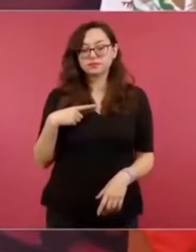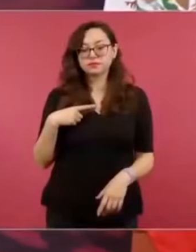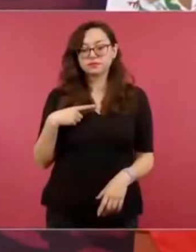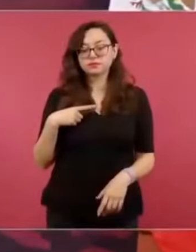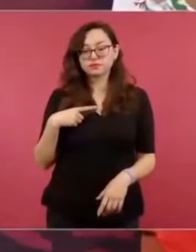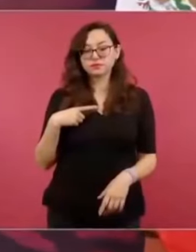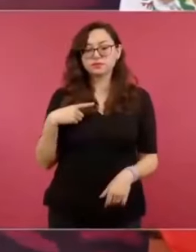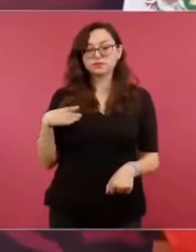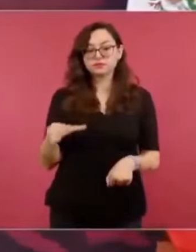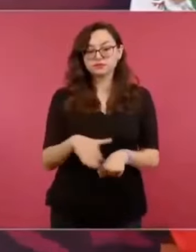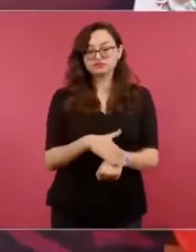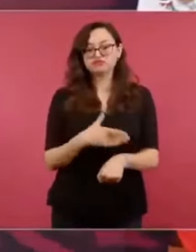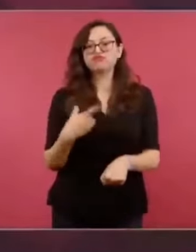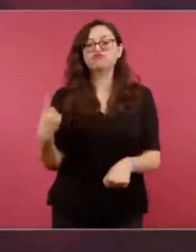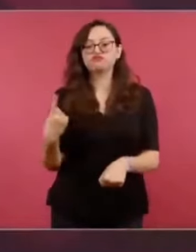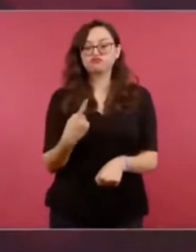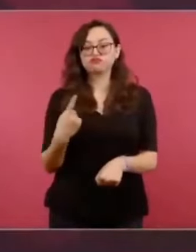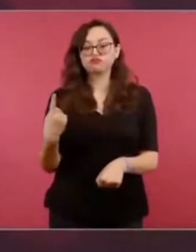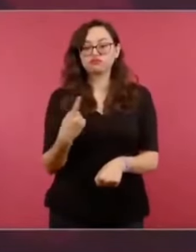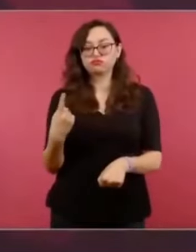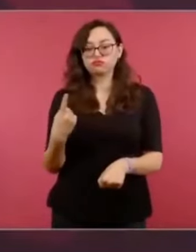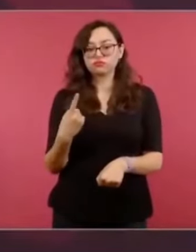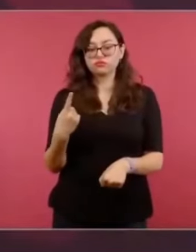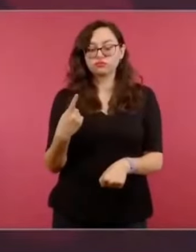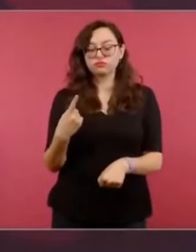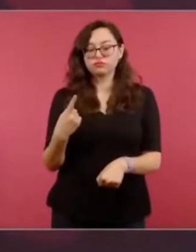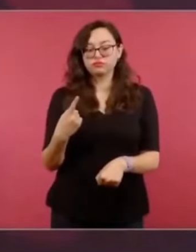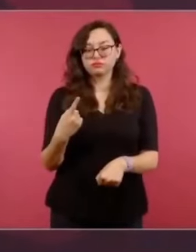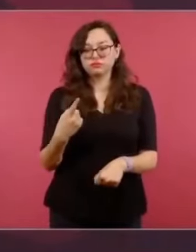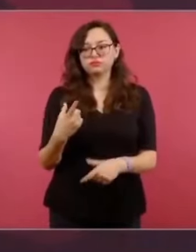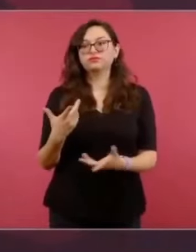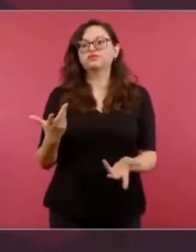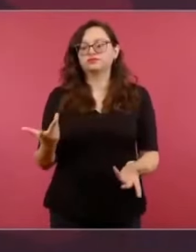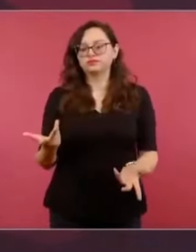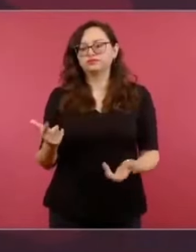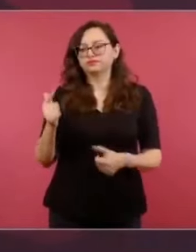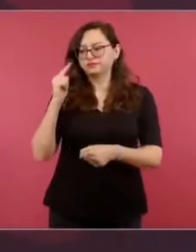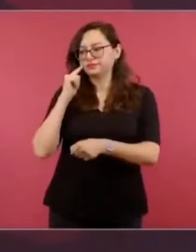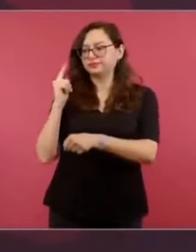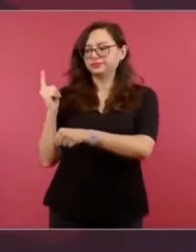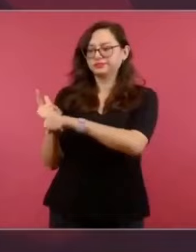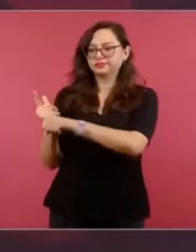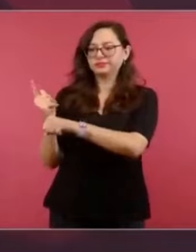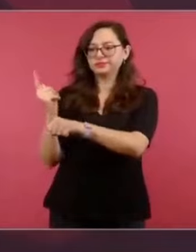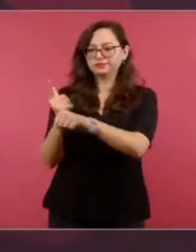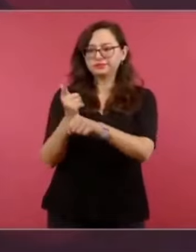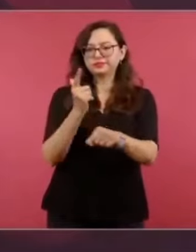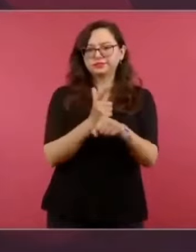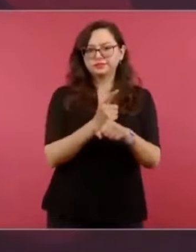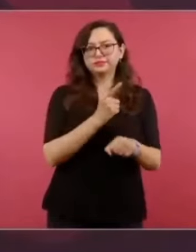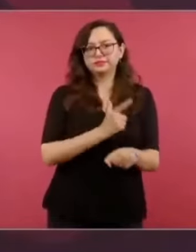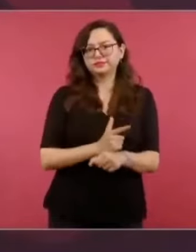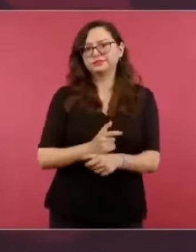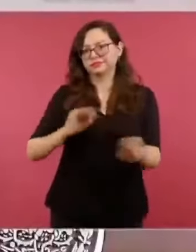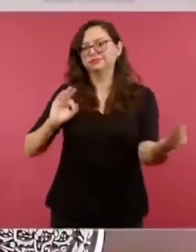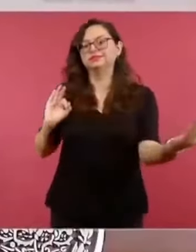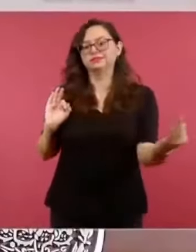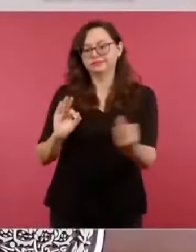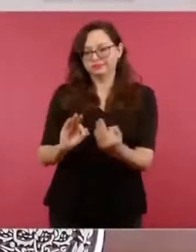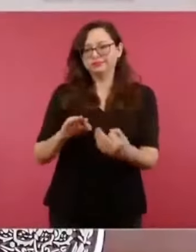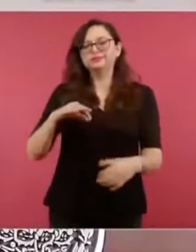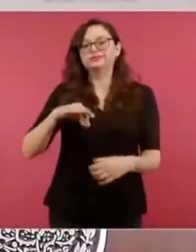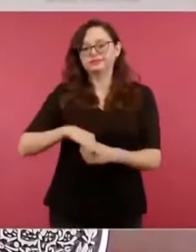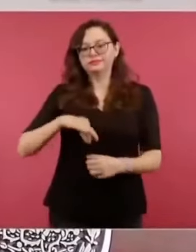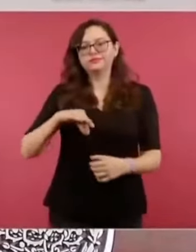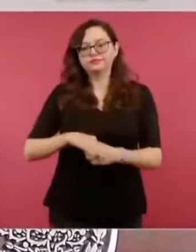porque todo está vinculado a las elecciones y